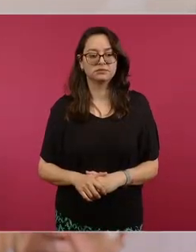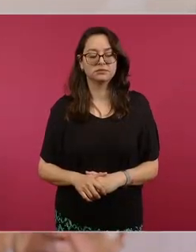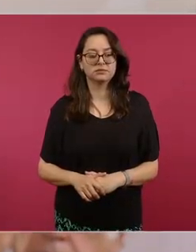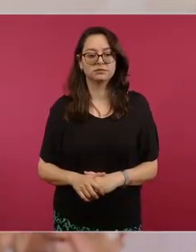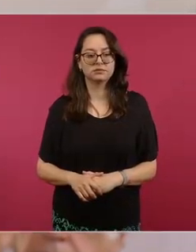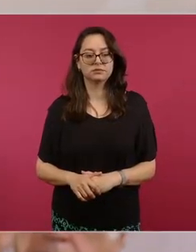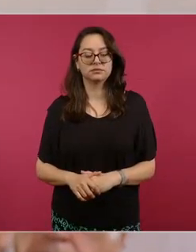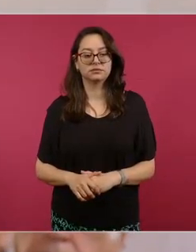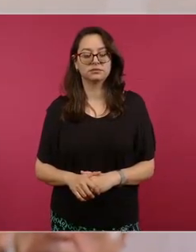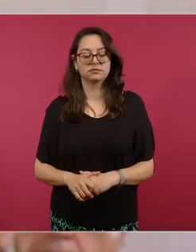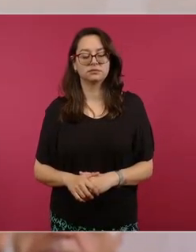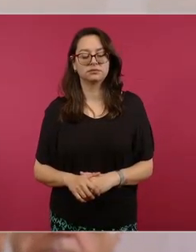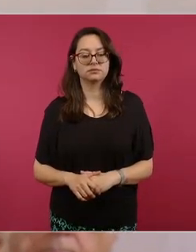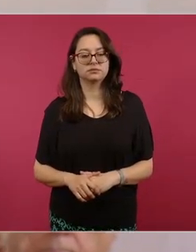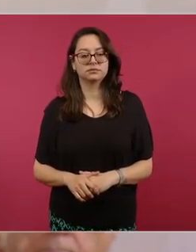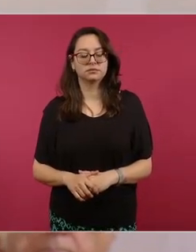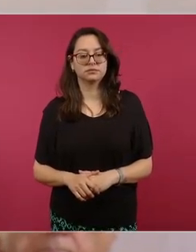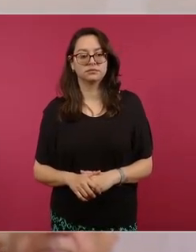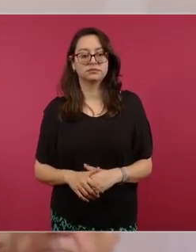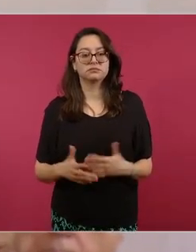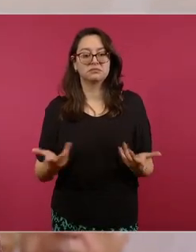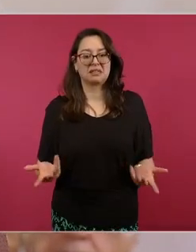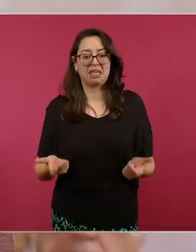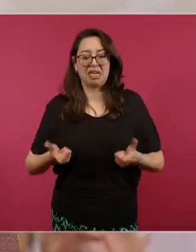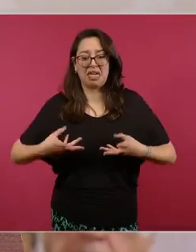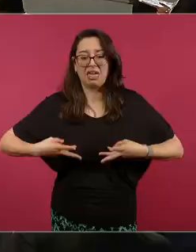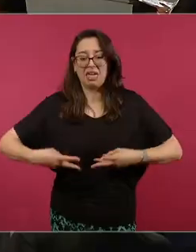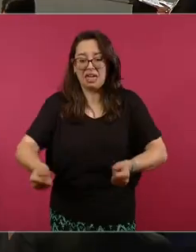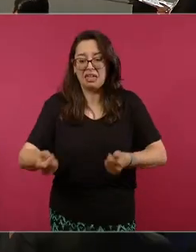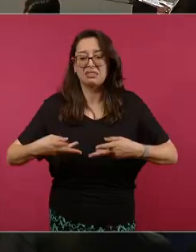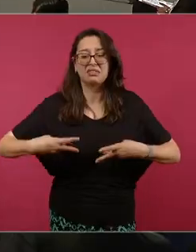entonces no al consumismo